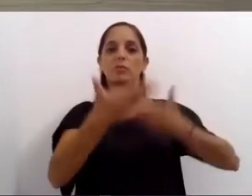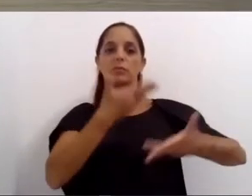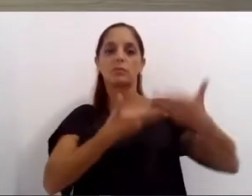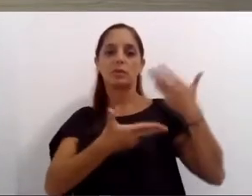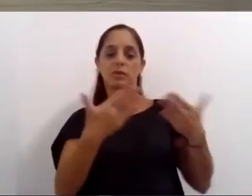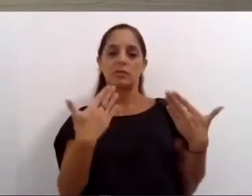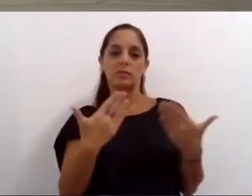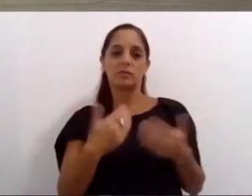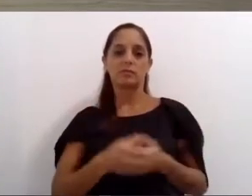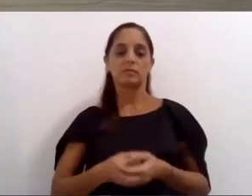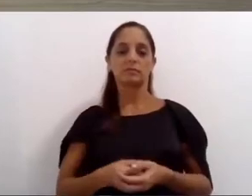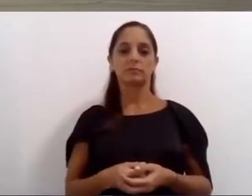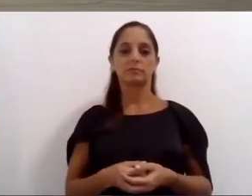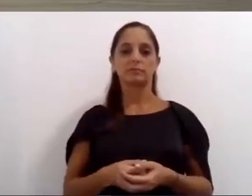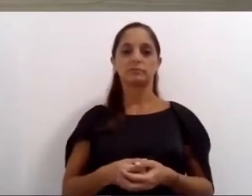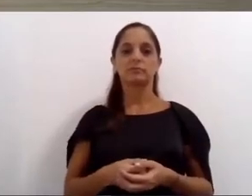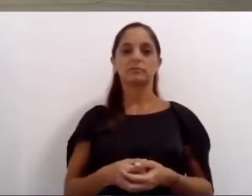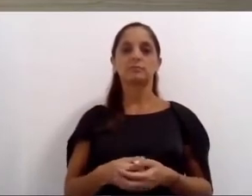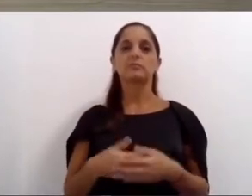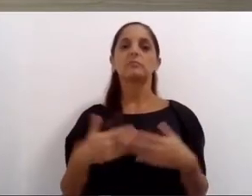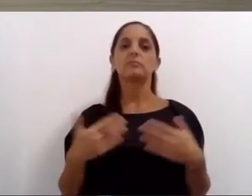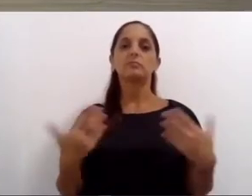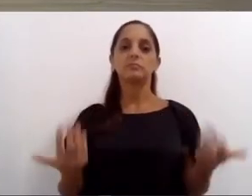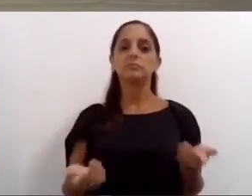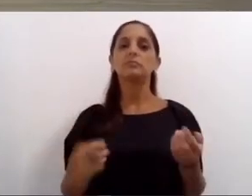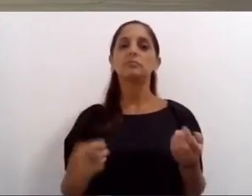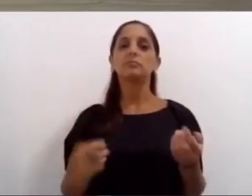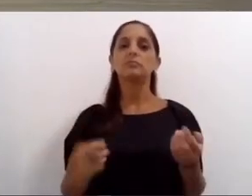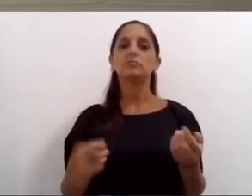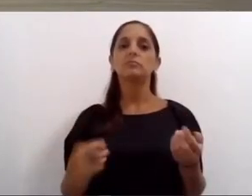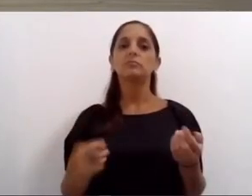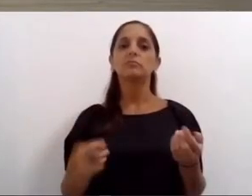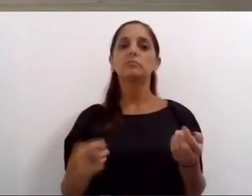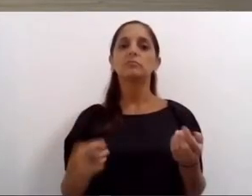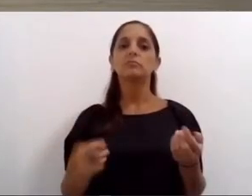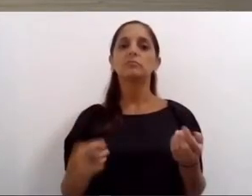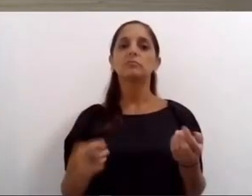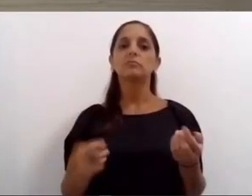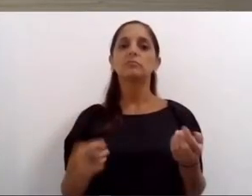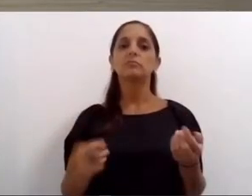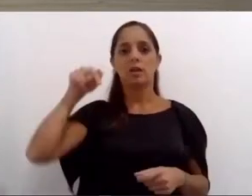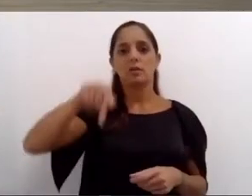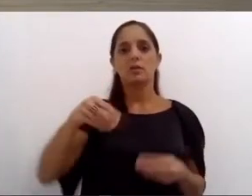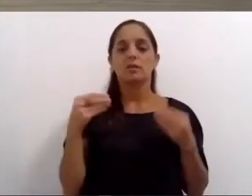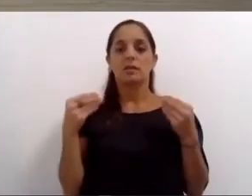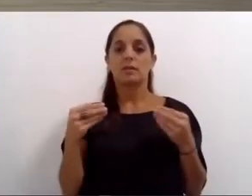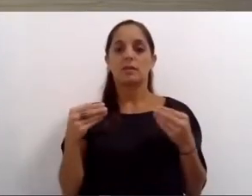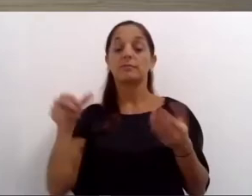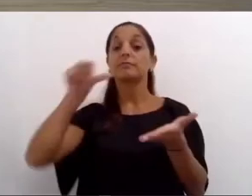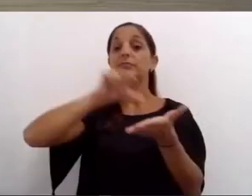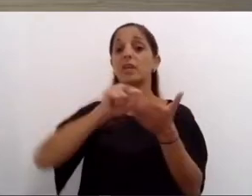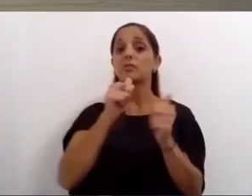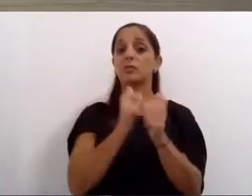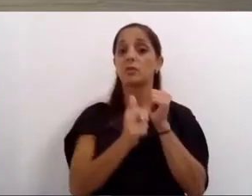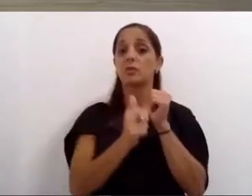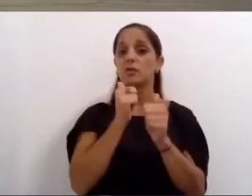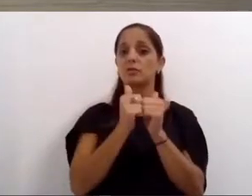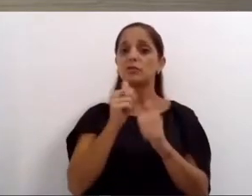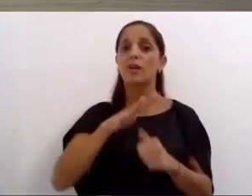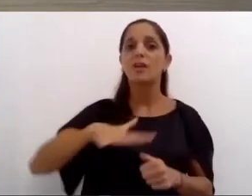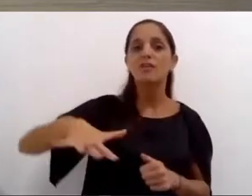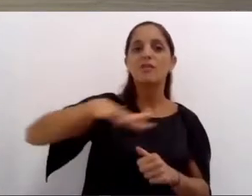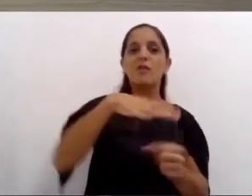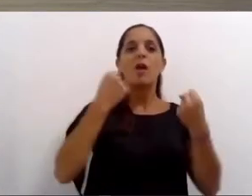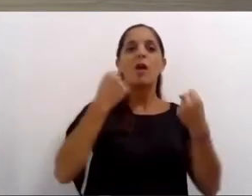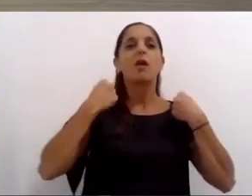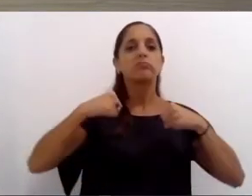reactivación del sector otro de los grandes objetivos para este año es consolidar a Rosario como la ciudad argentina del deporte a